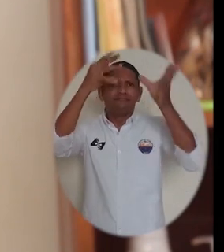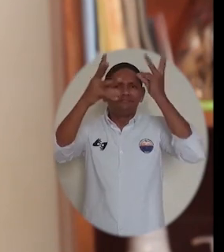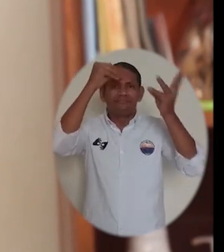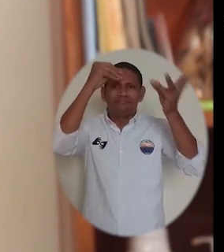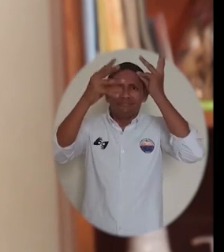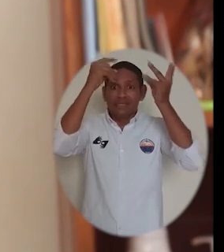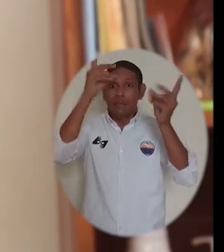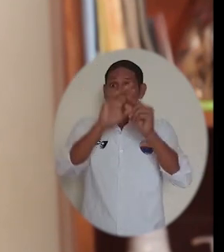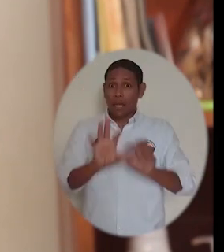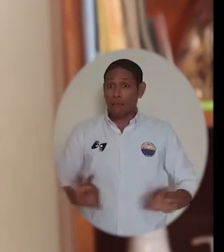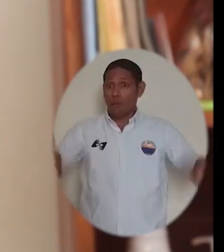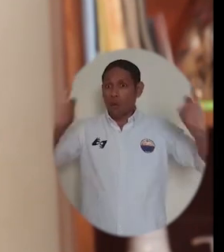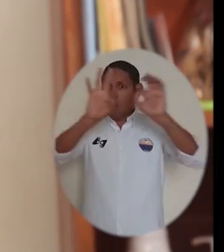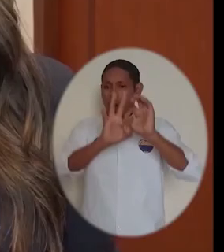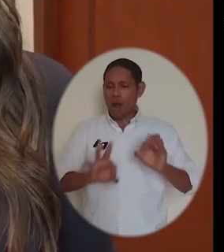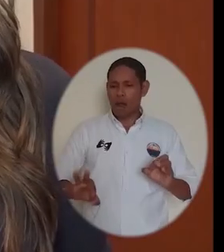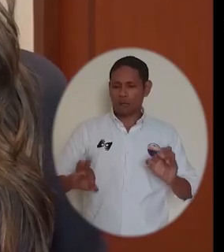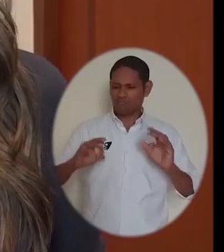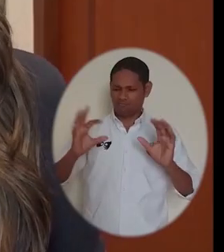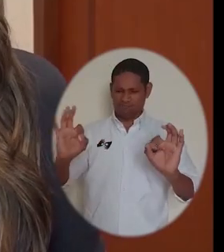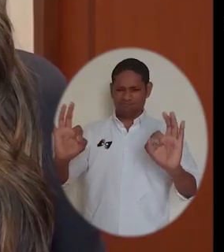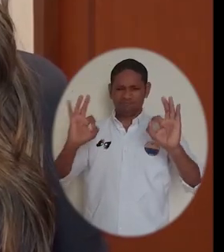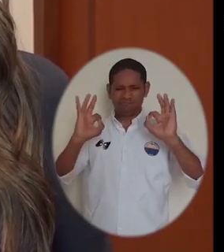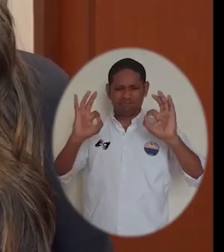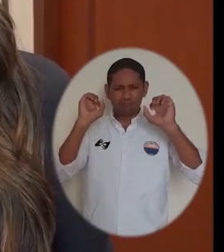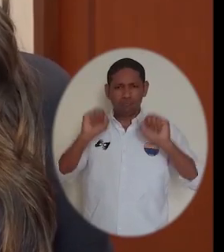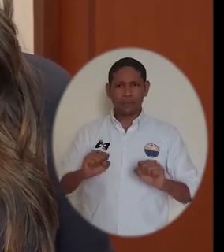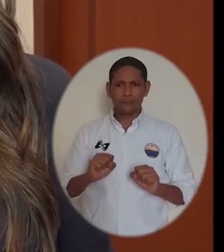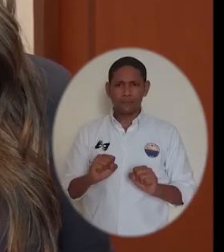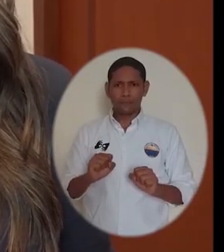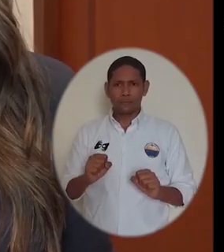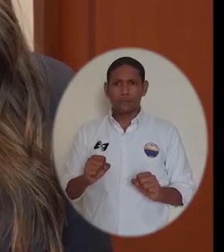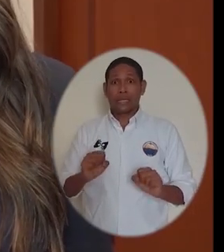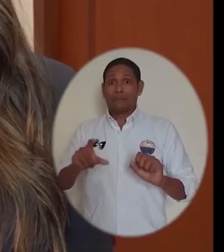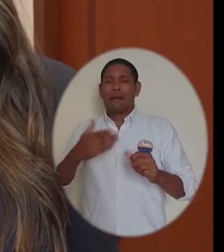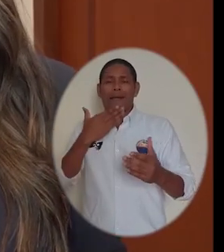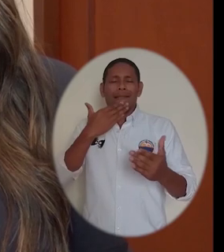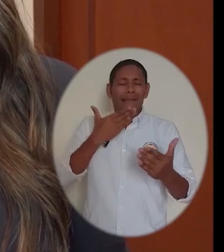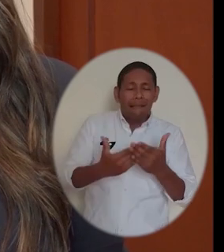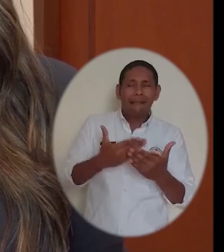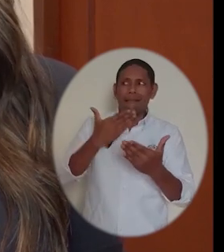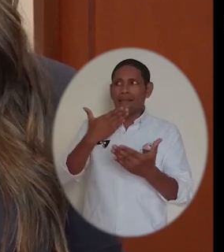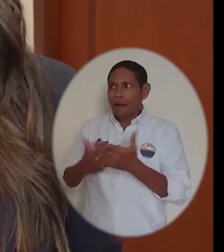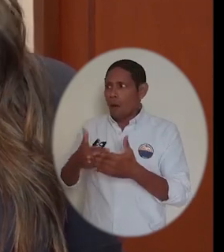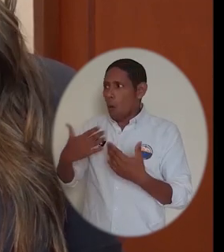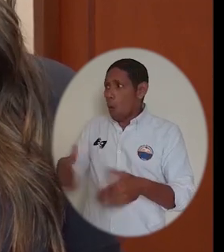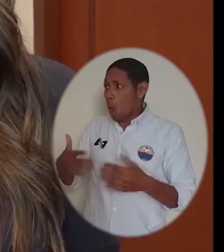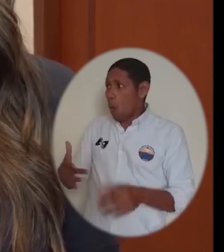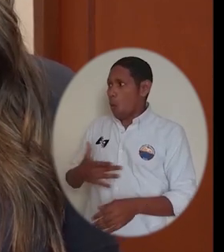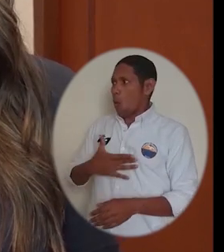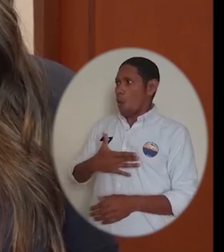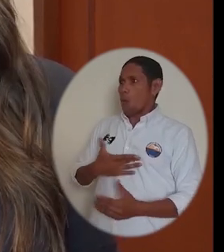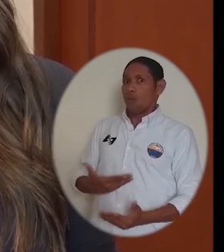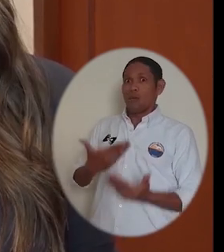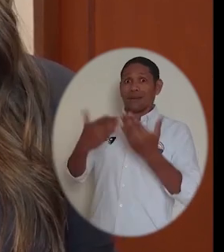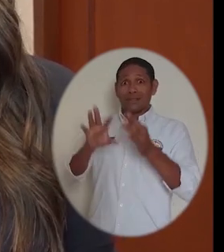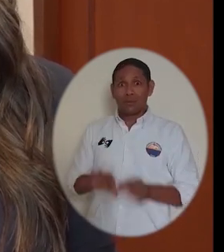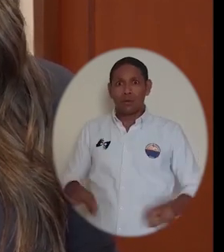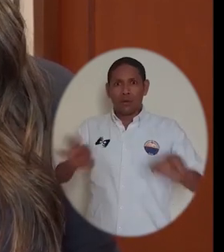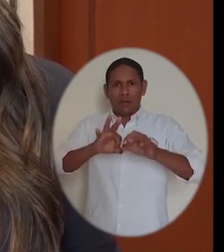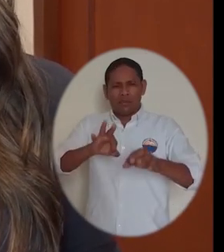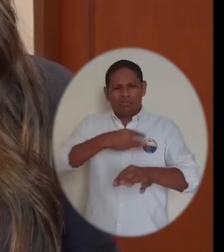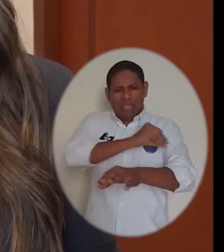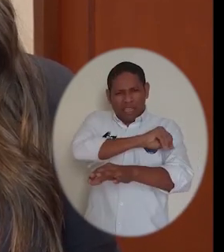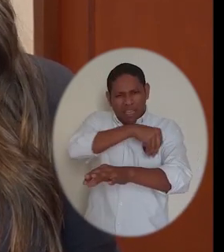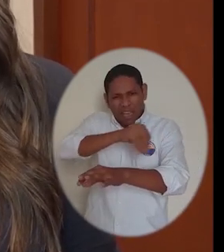de enriquecer su trasegar académico y ofrecerles calidad en cada espacio. Es por ello que cada palabra de agradecimiento es el mejor